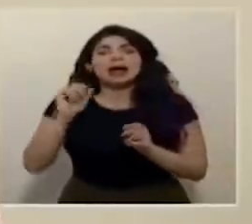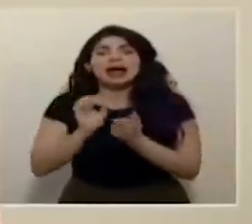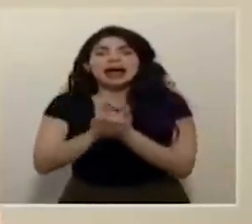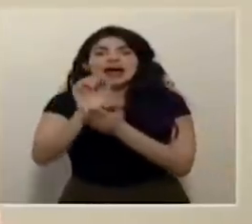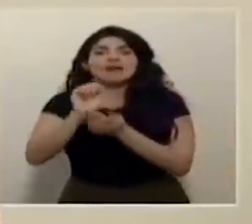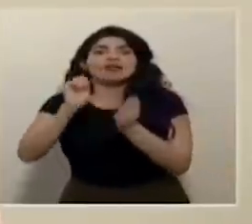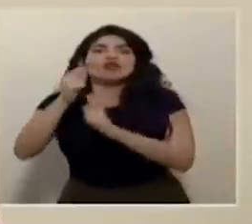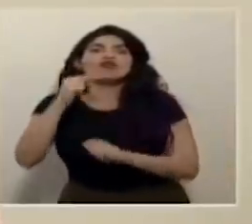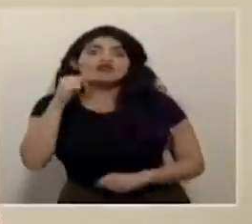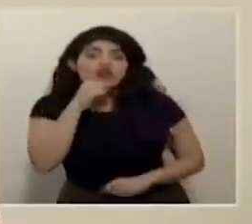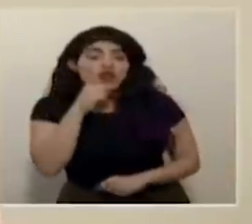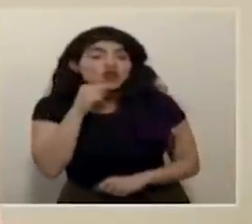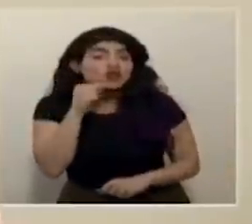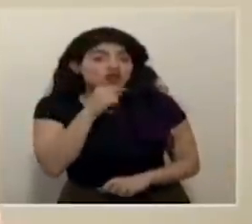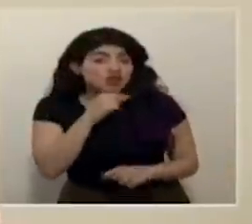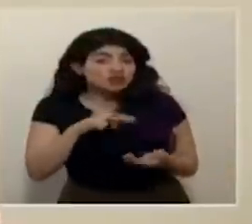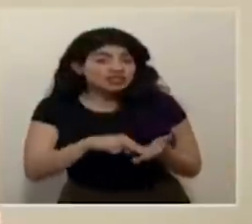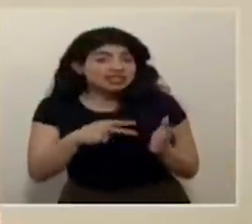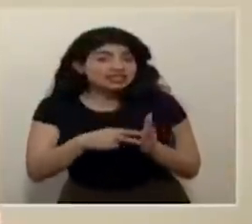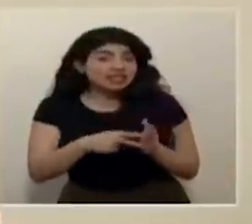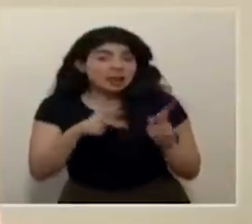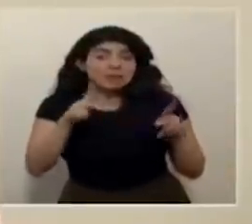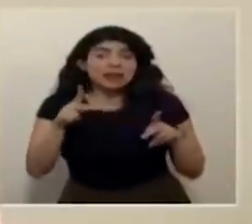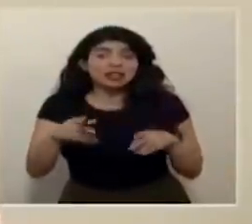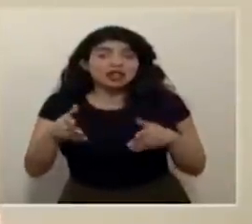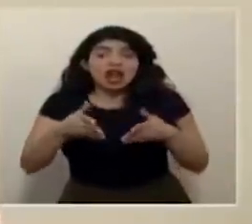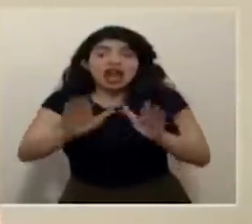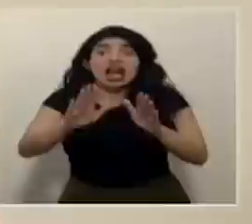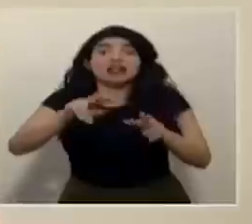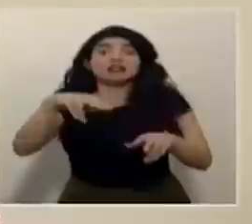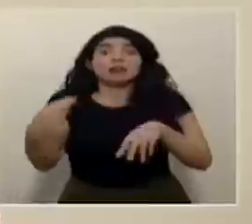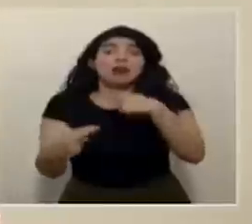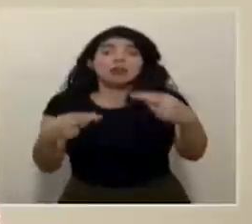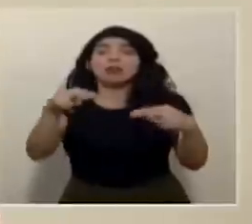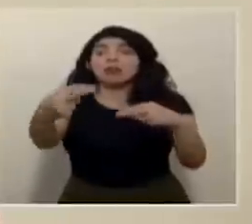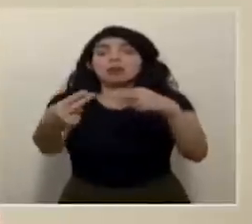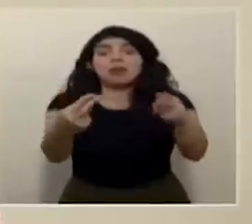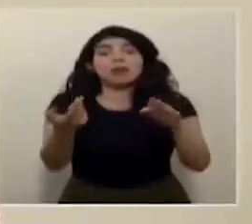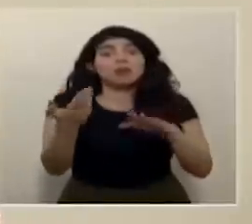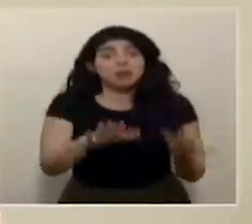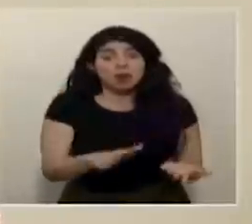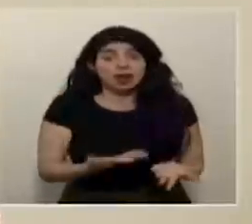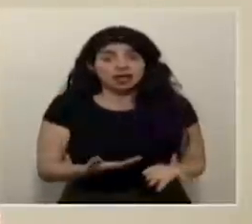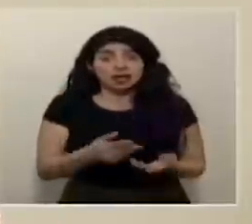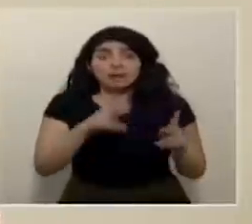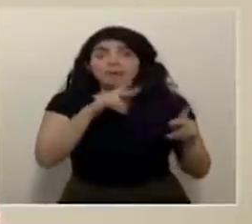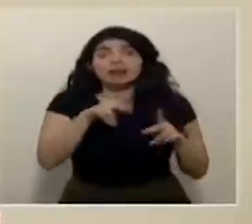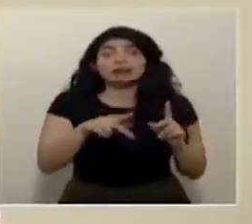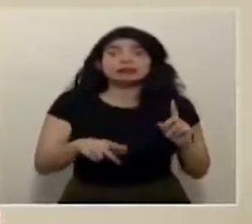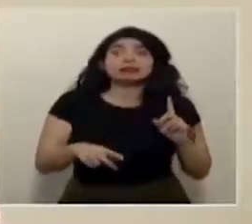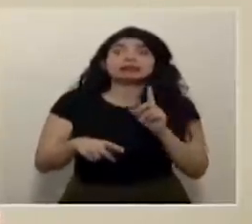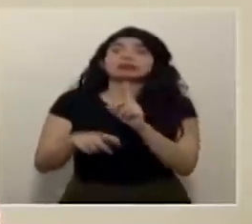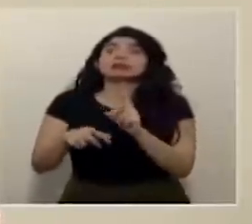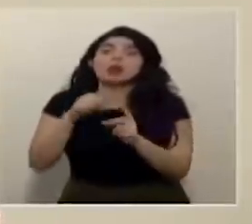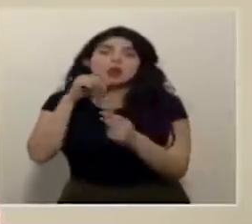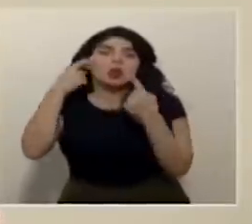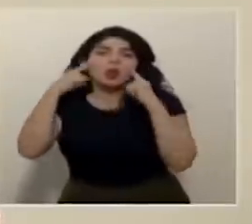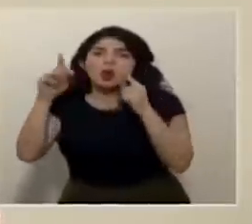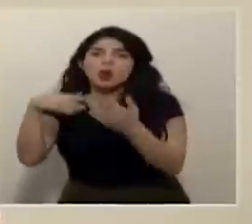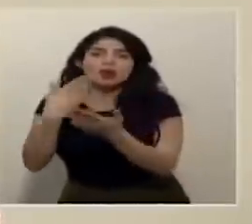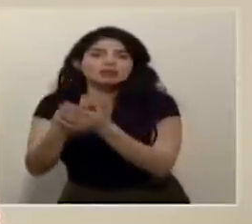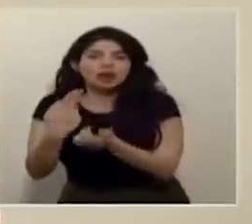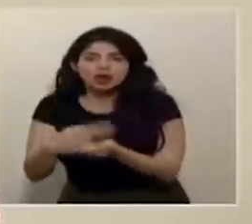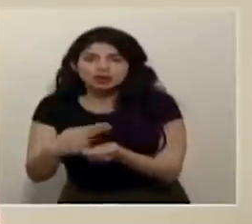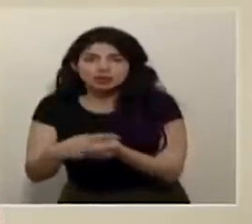un nivel rojo significa que la gente se está muriendo en las calles que la gente no está llegando a los servicios de salud en sus